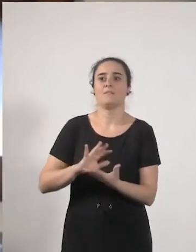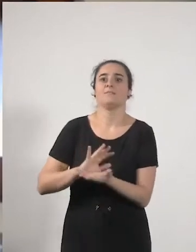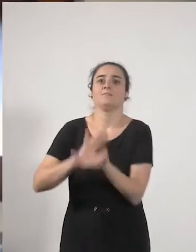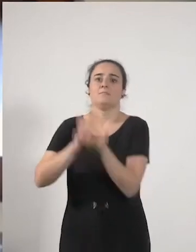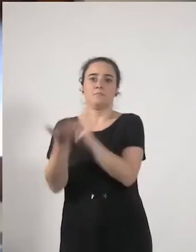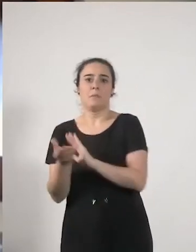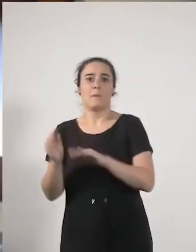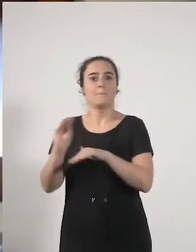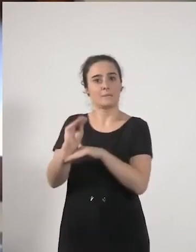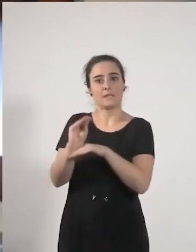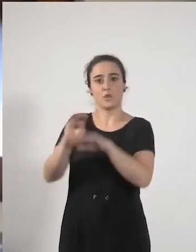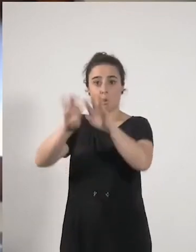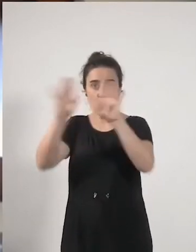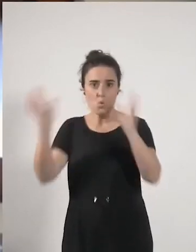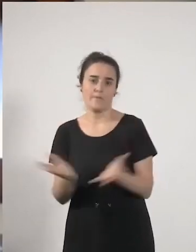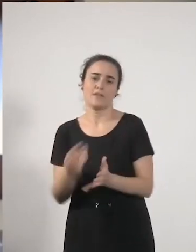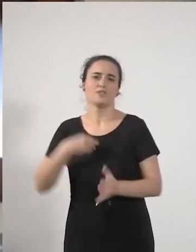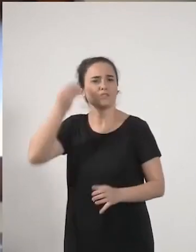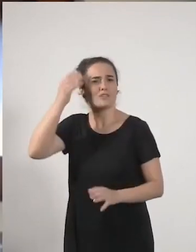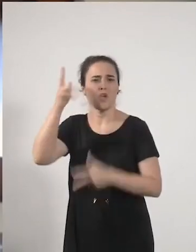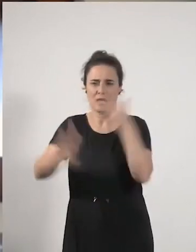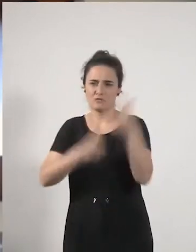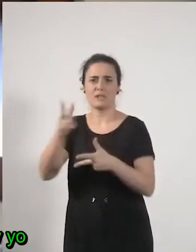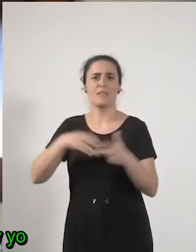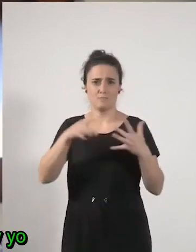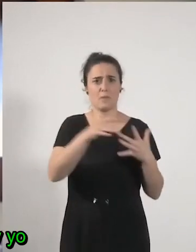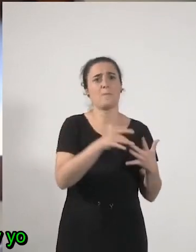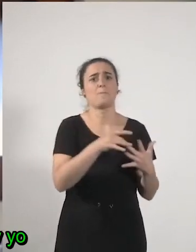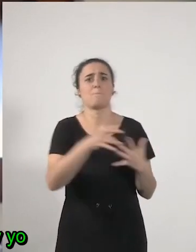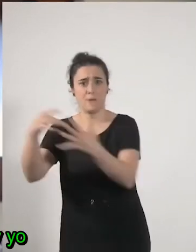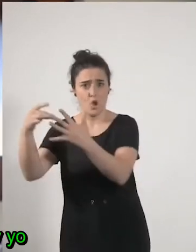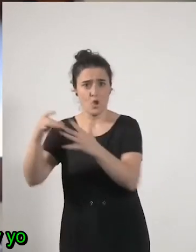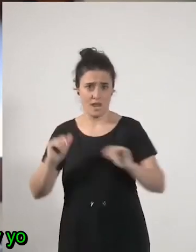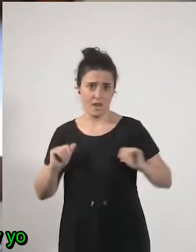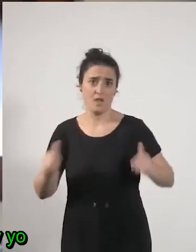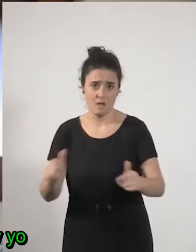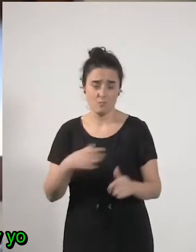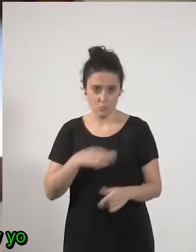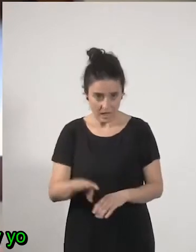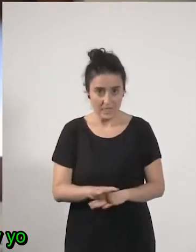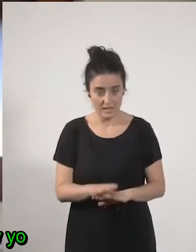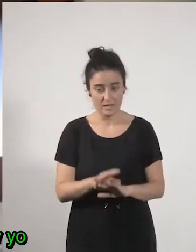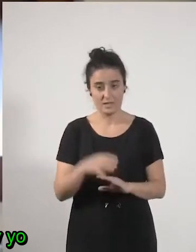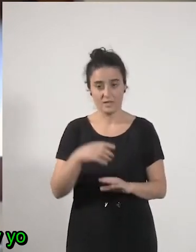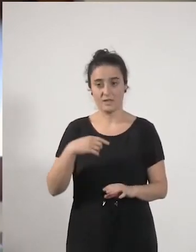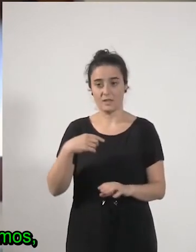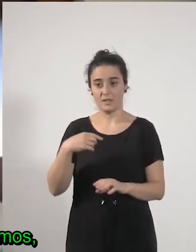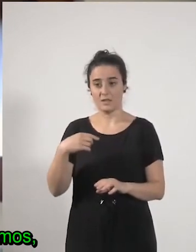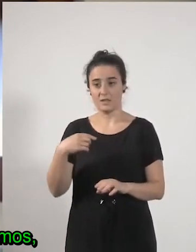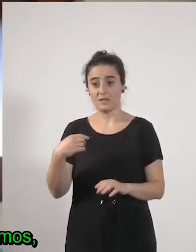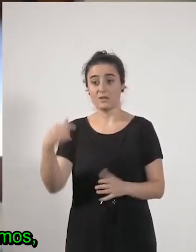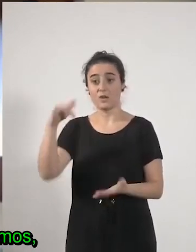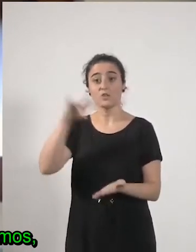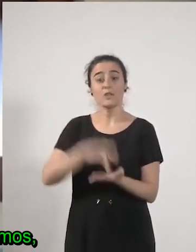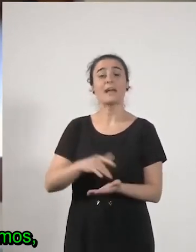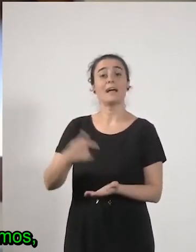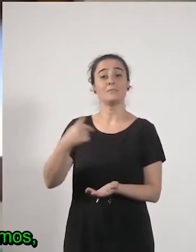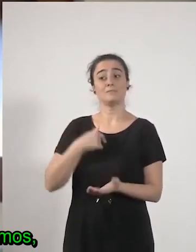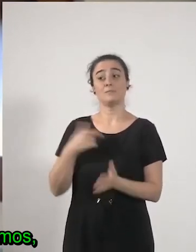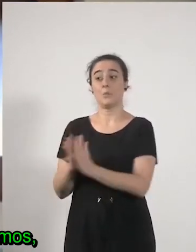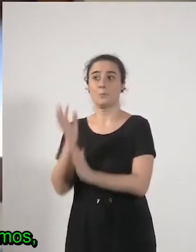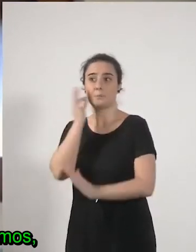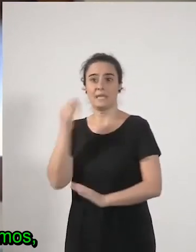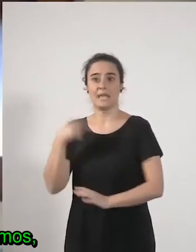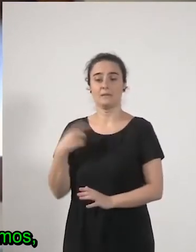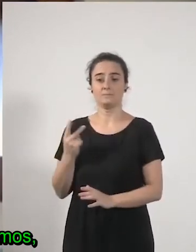esto Euskadi puede ser pionera y solo aclaro porque cuando Viviana Medialde y yo escribimos un